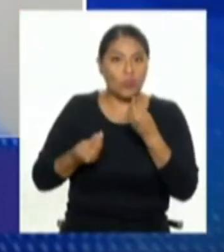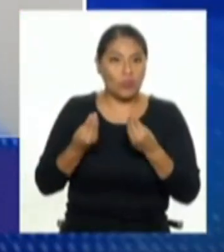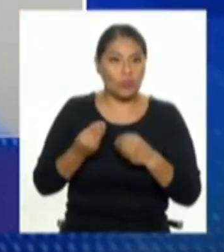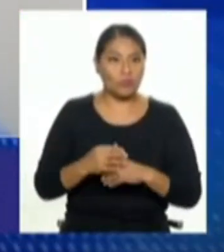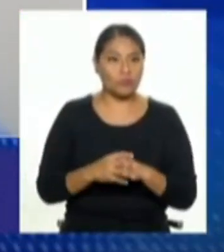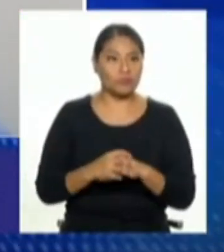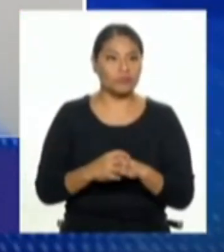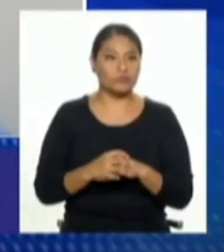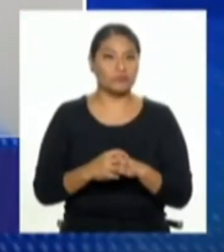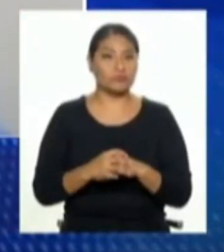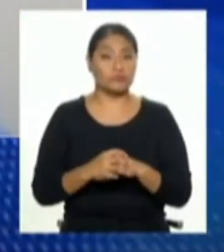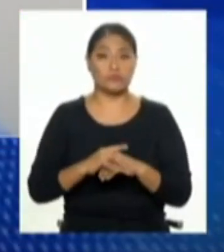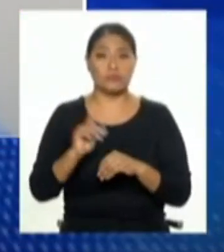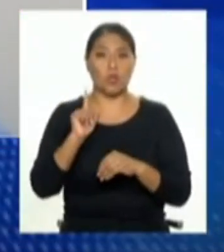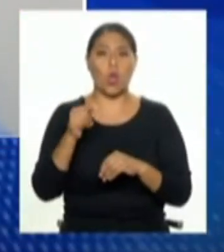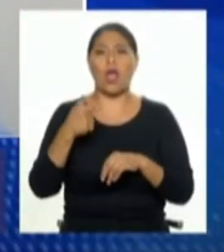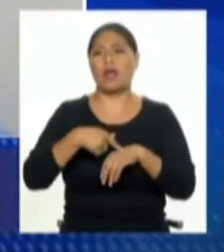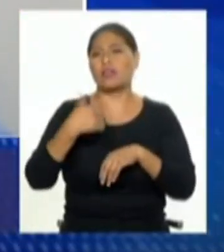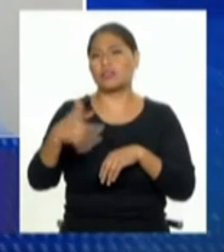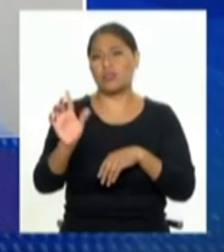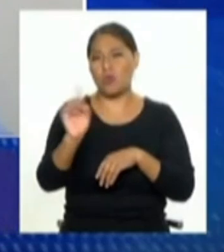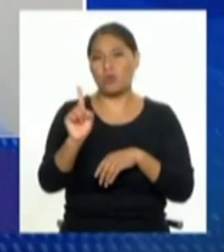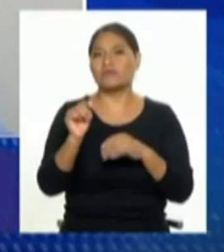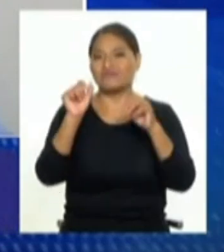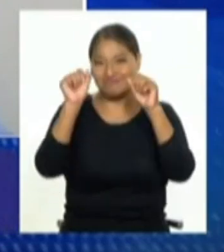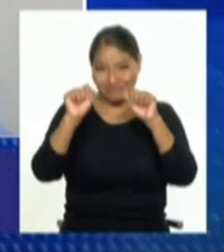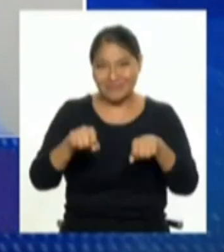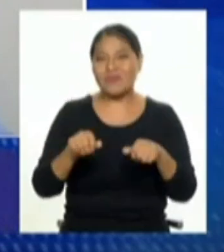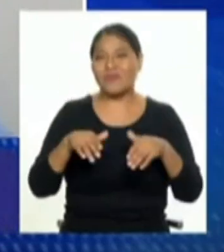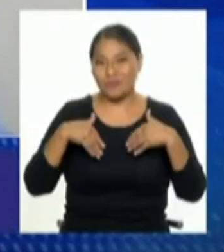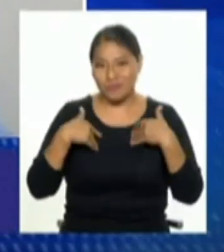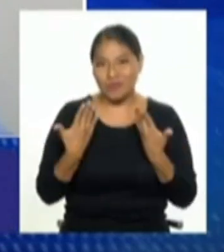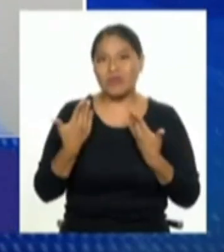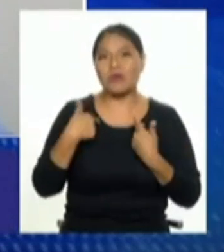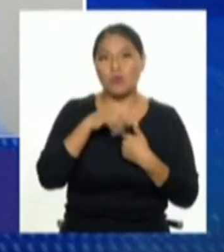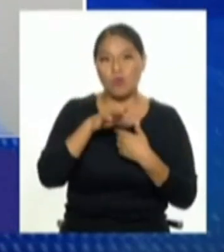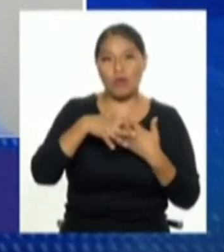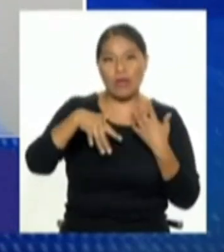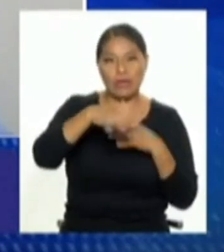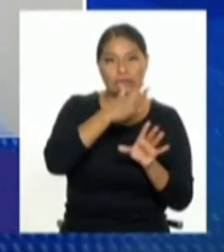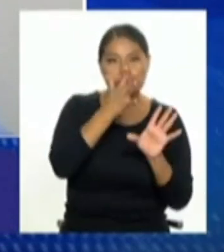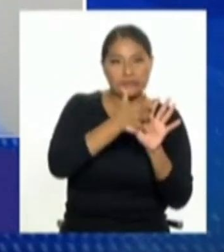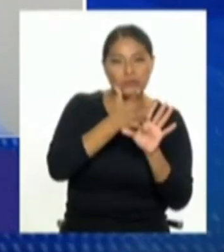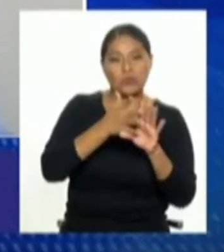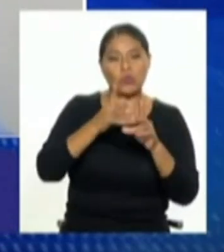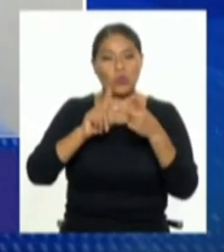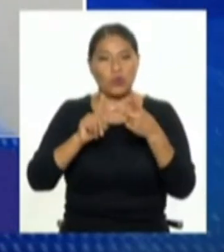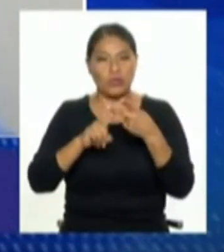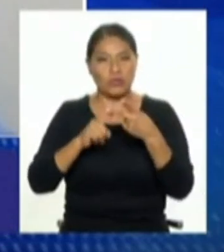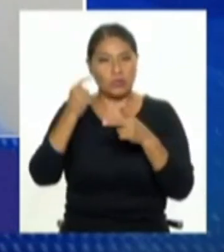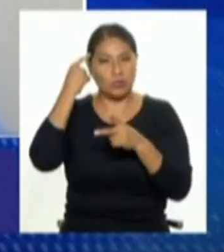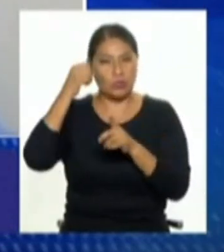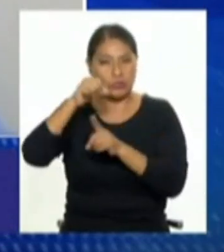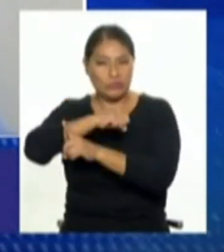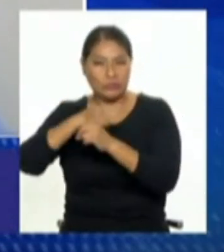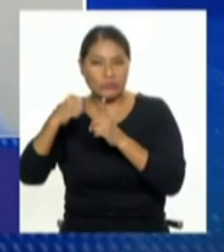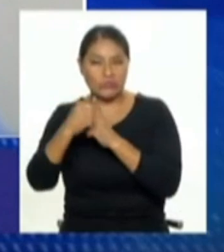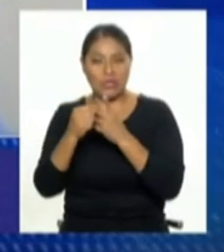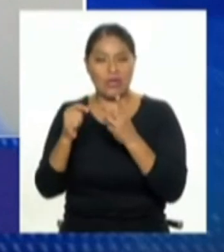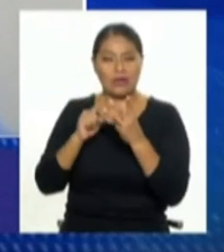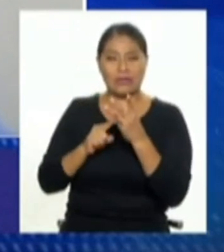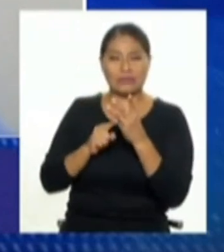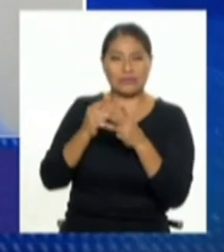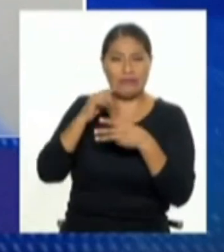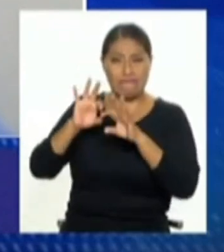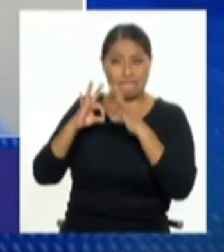no, no es una exageración totalmente hay el fenómeno psicológico social familiar es muy claro el modelamiento